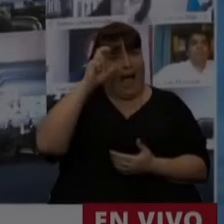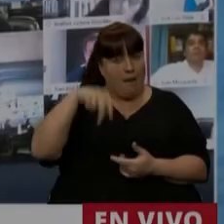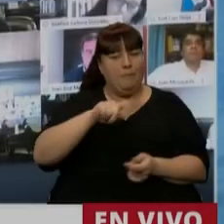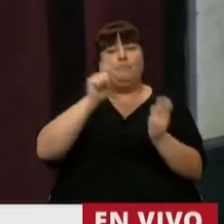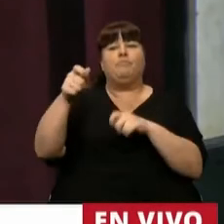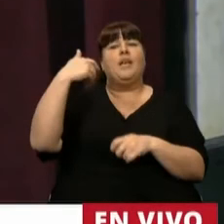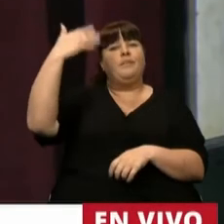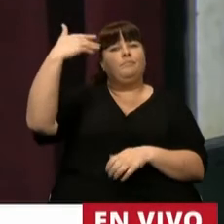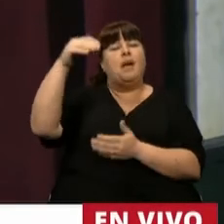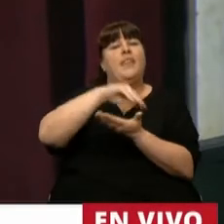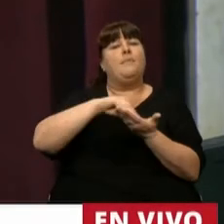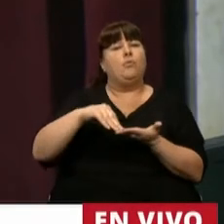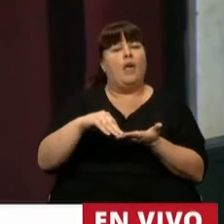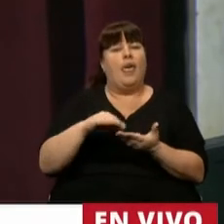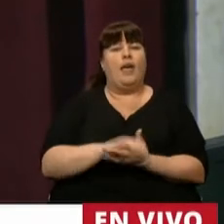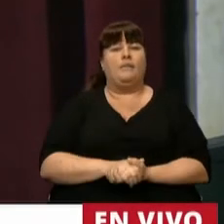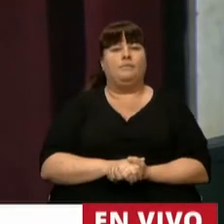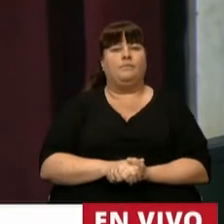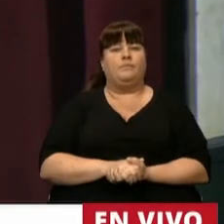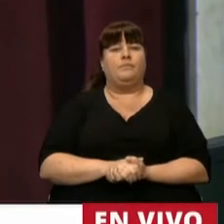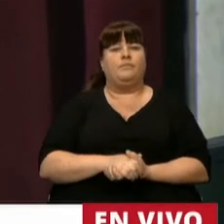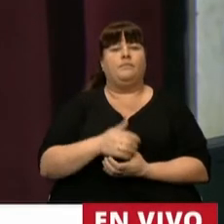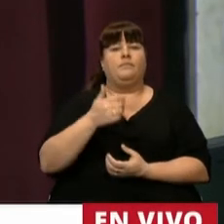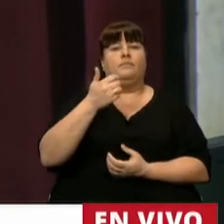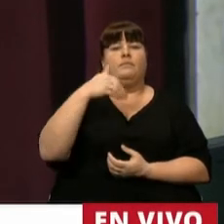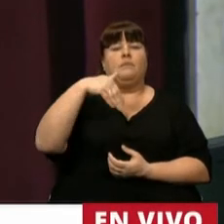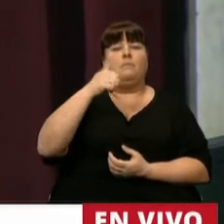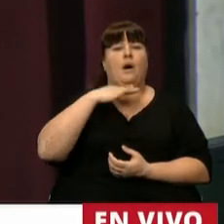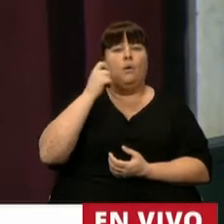Tiene la palabra la diputada Claudia Anajul.